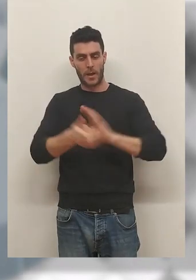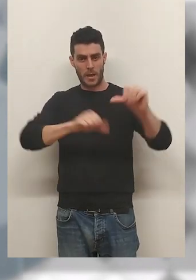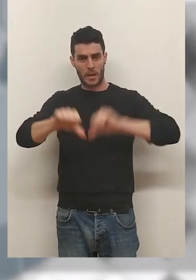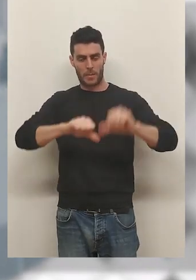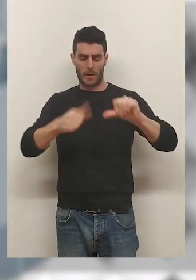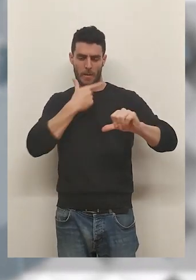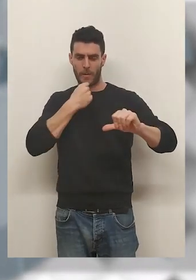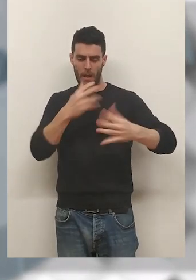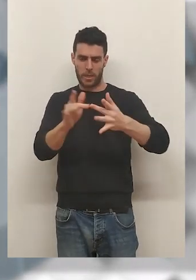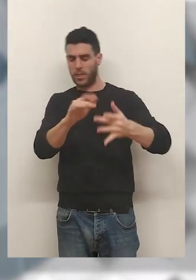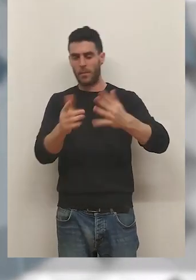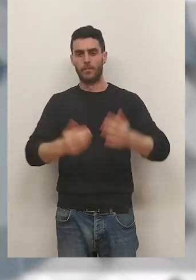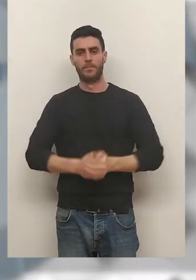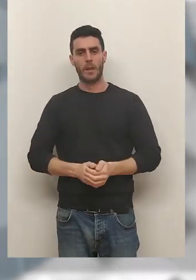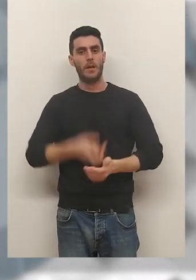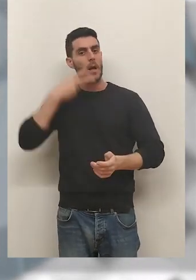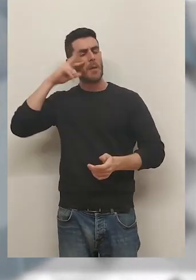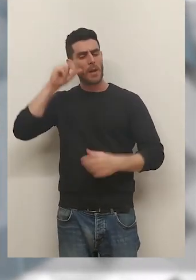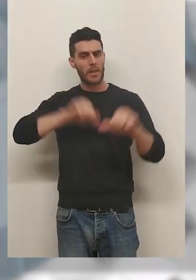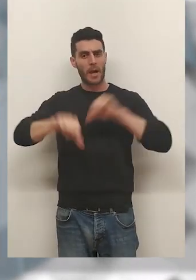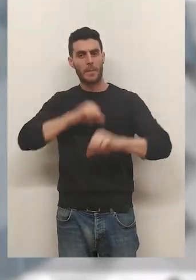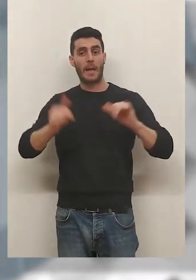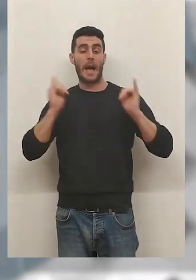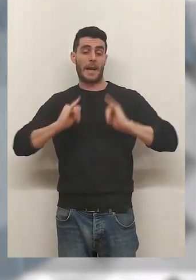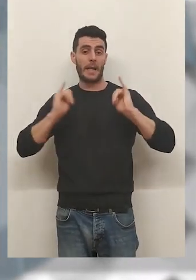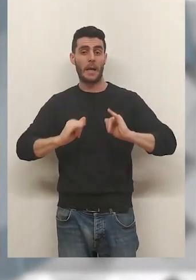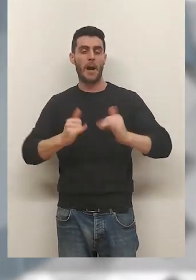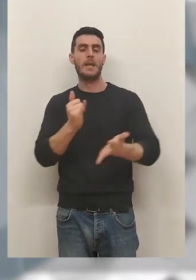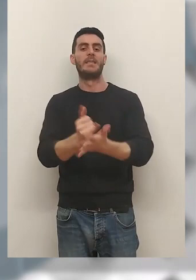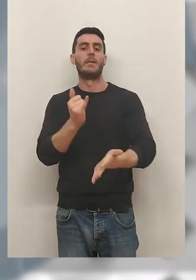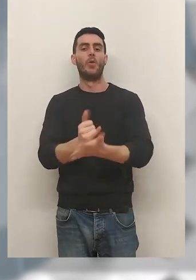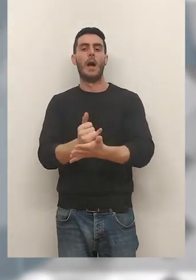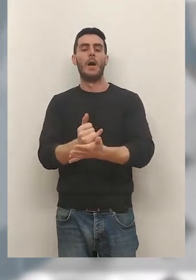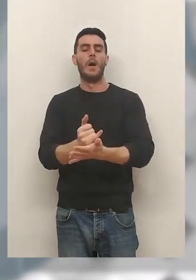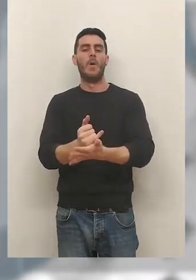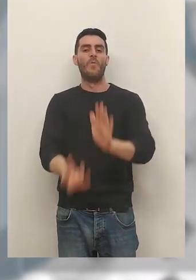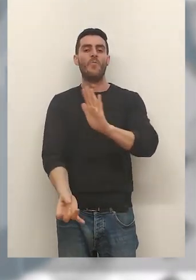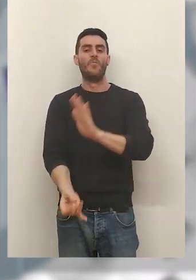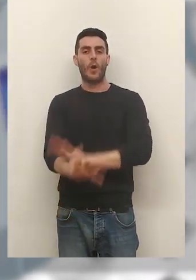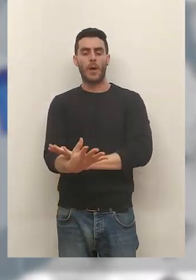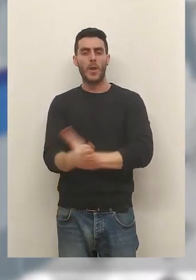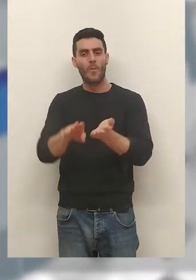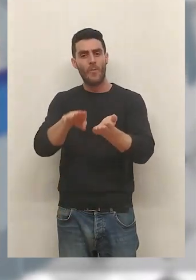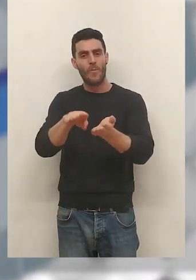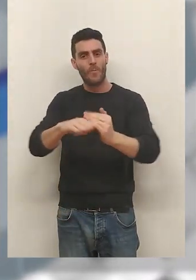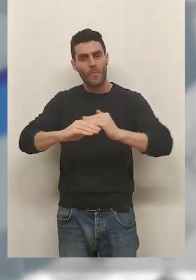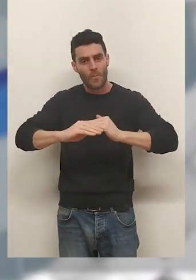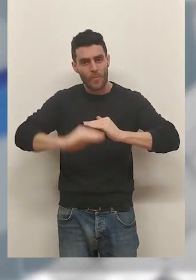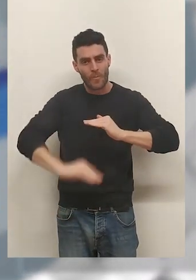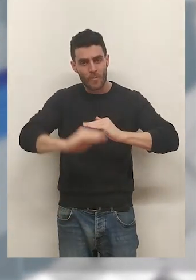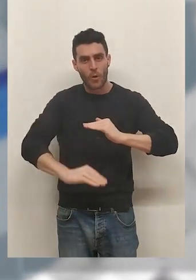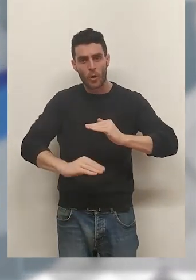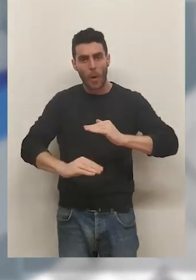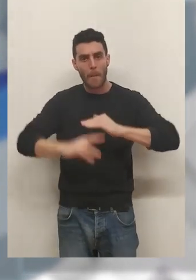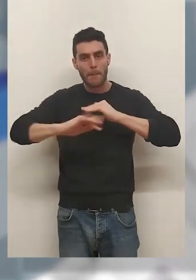químicas sencillas, una experiencia de química recreativa en el que se simula la formación de un fondo marino con